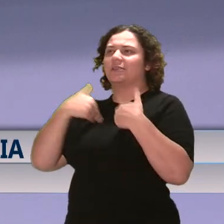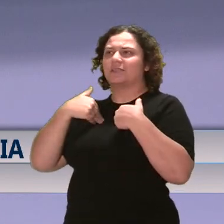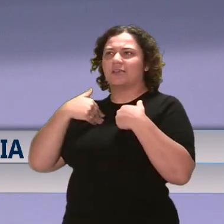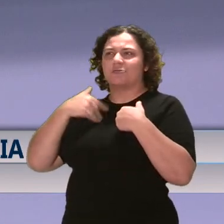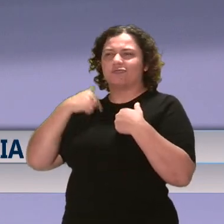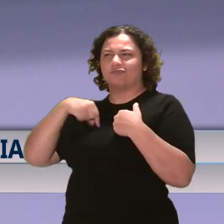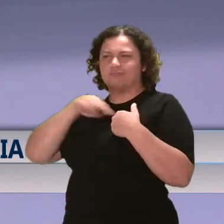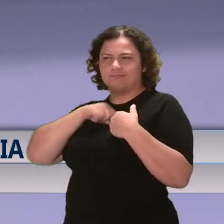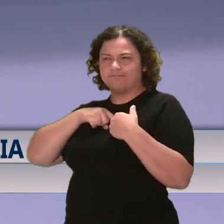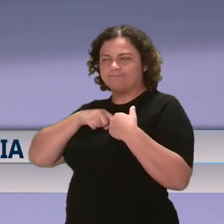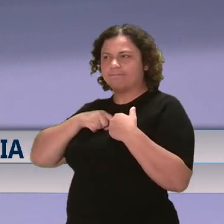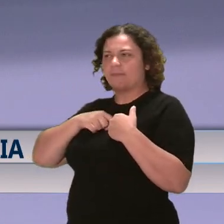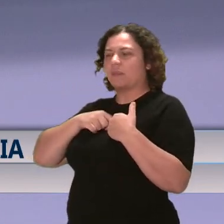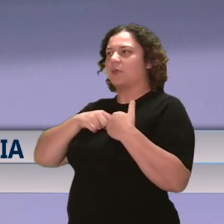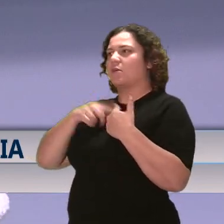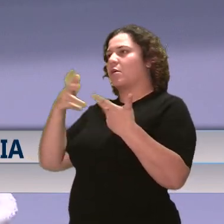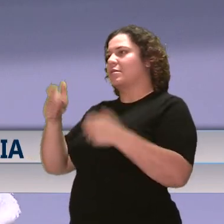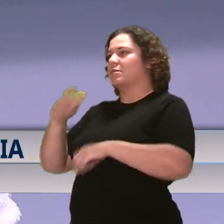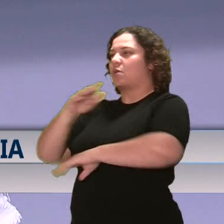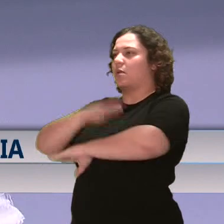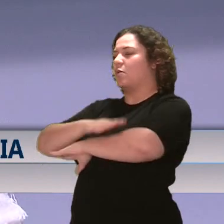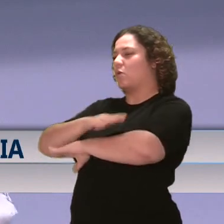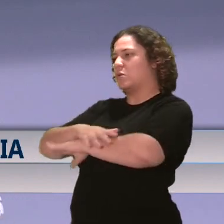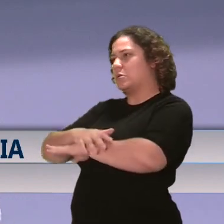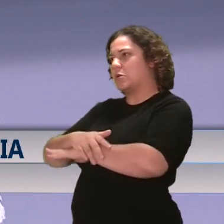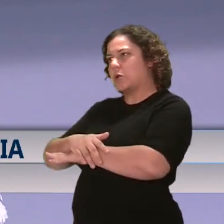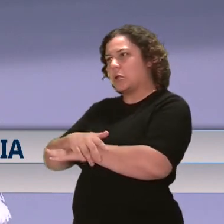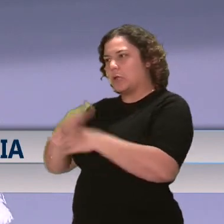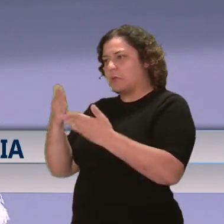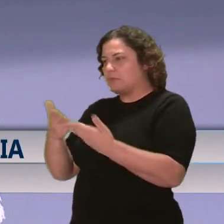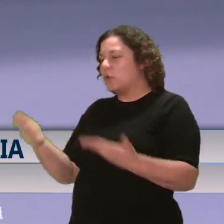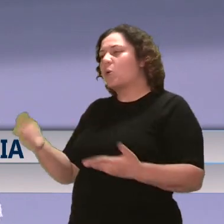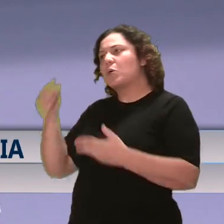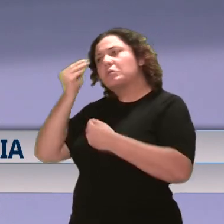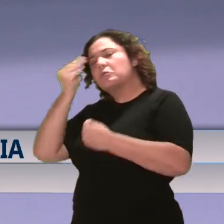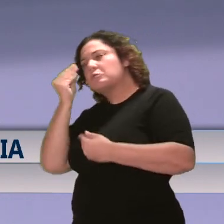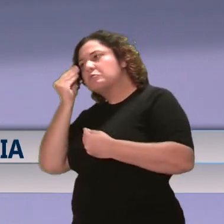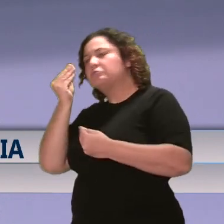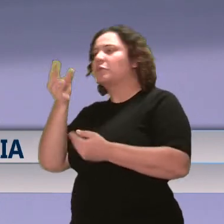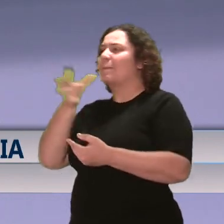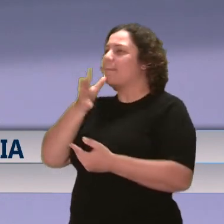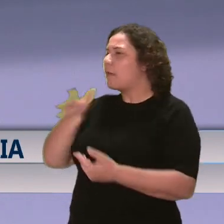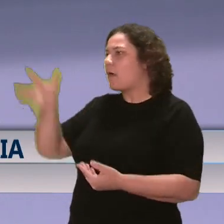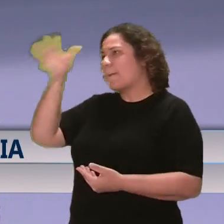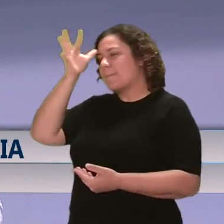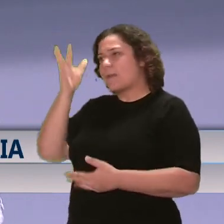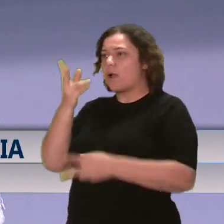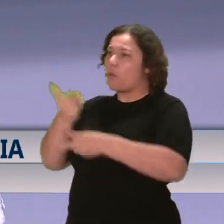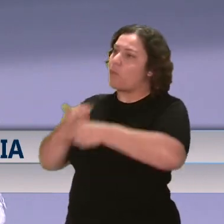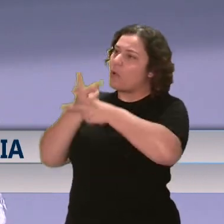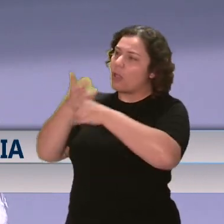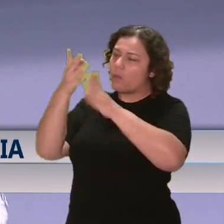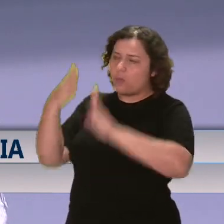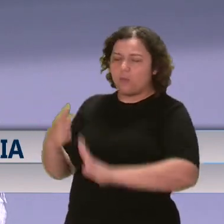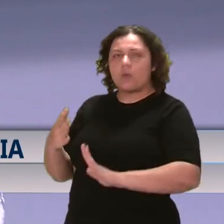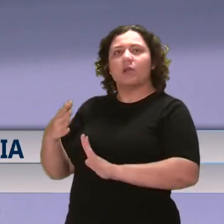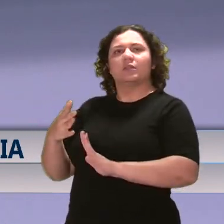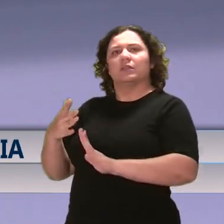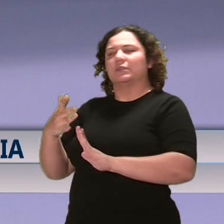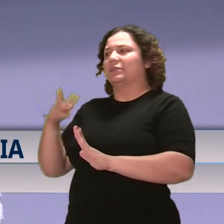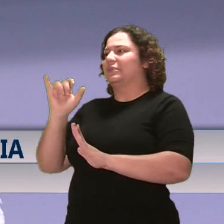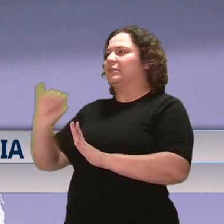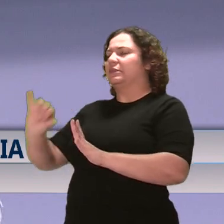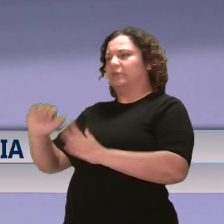nosotros como en salud conductual podemos darle herramientas a mamá, a papá, al cuidador, para que este desarrollo, ¿verdad?, se vaya